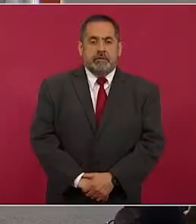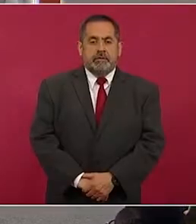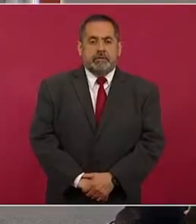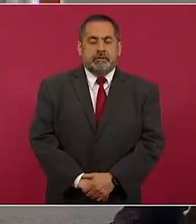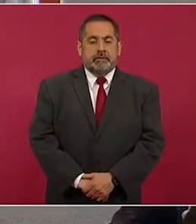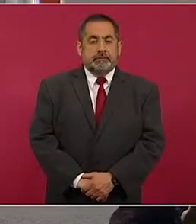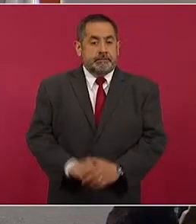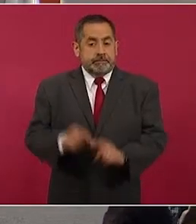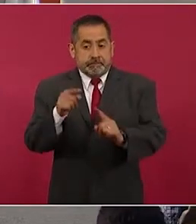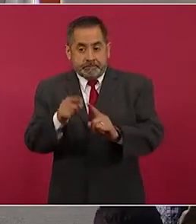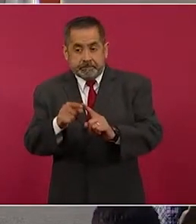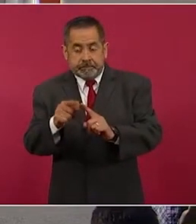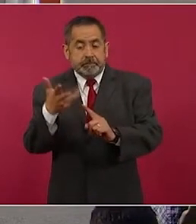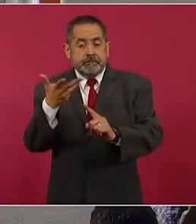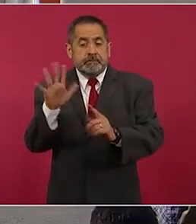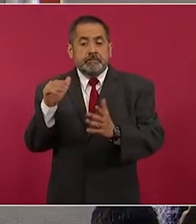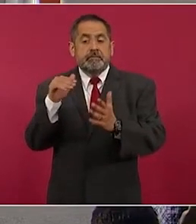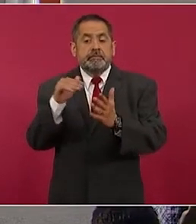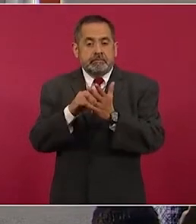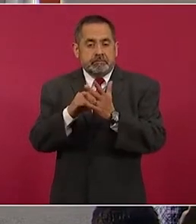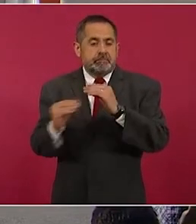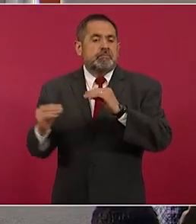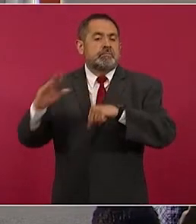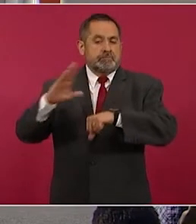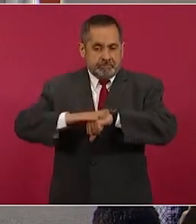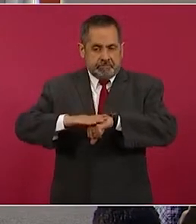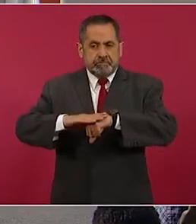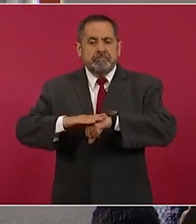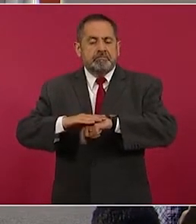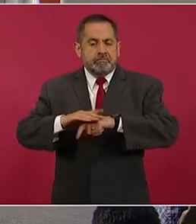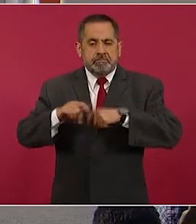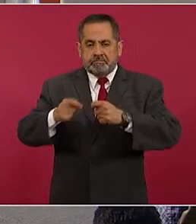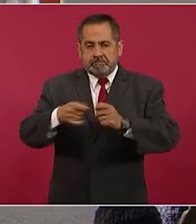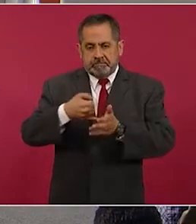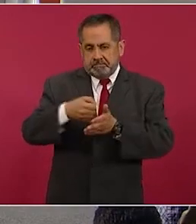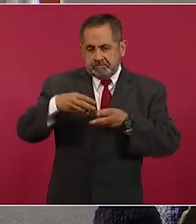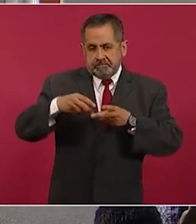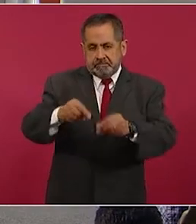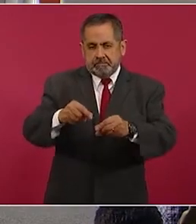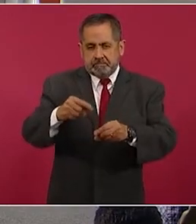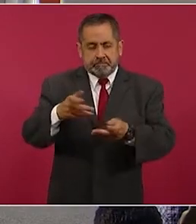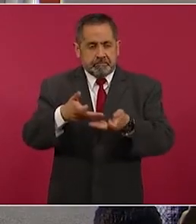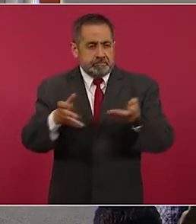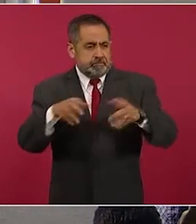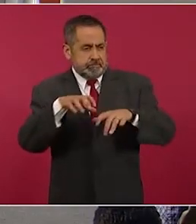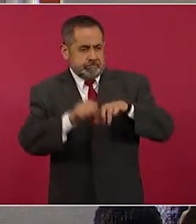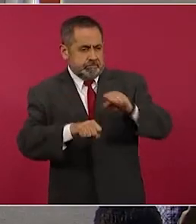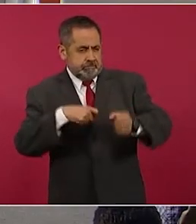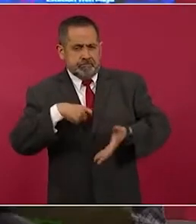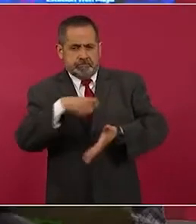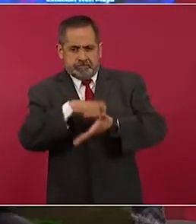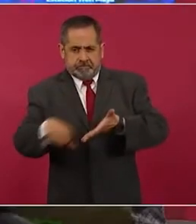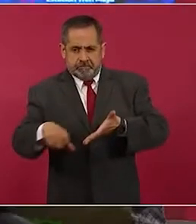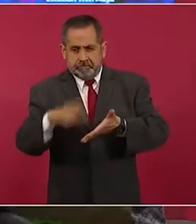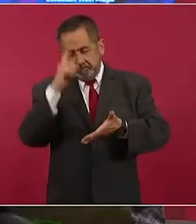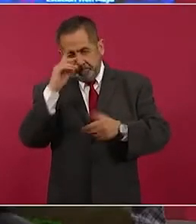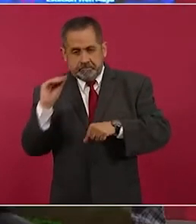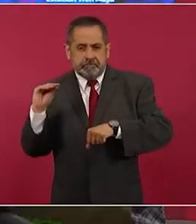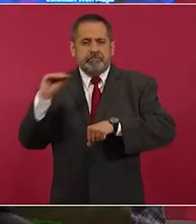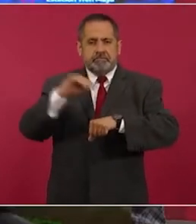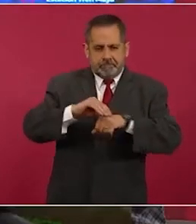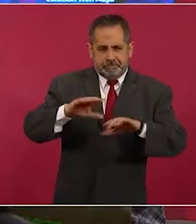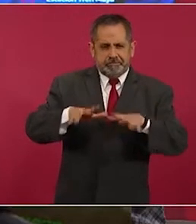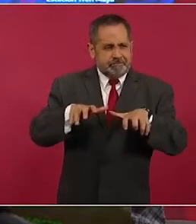son 10 mil hectáreas más adquiridas para ampliar la zona de reserva de